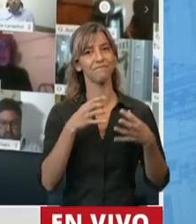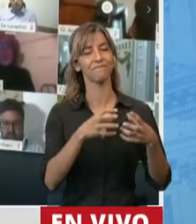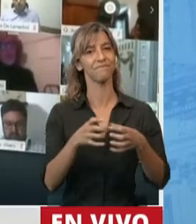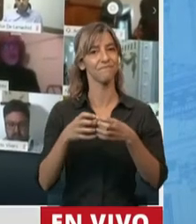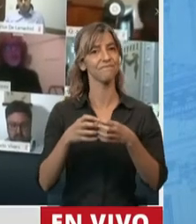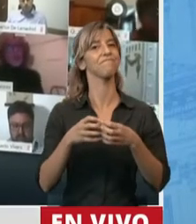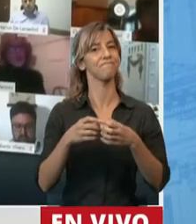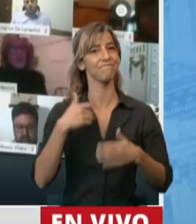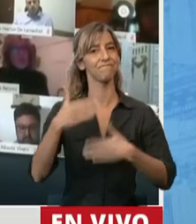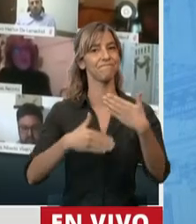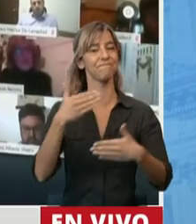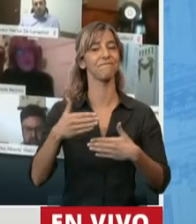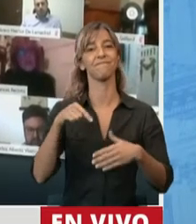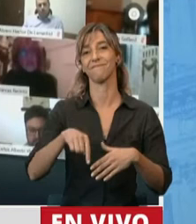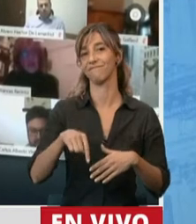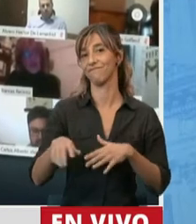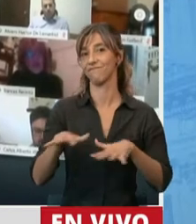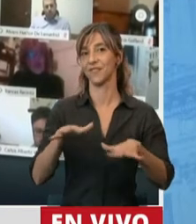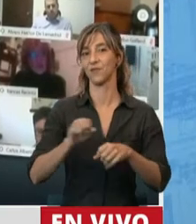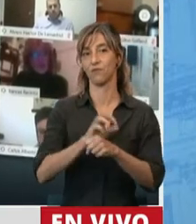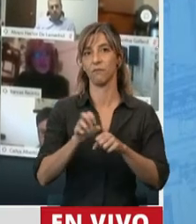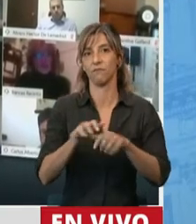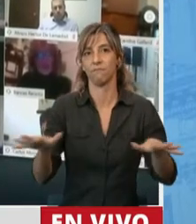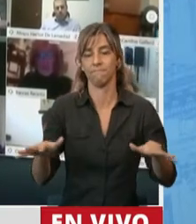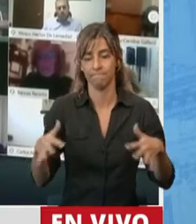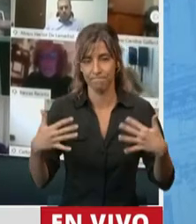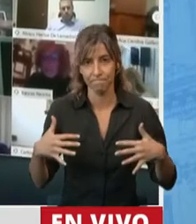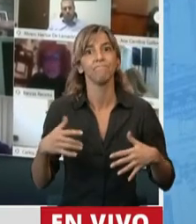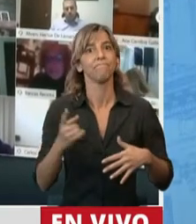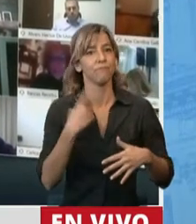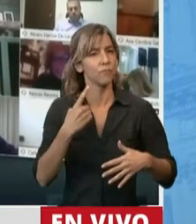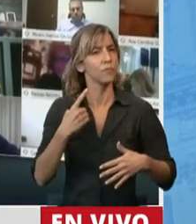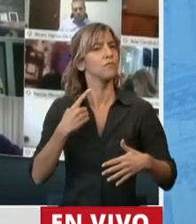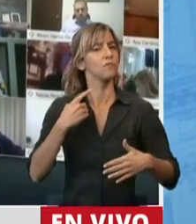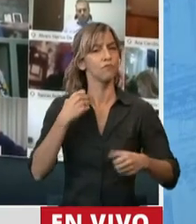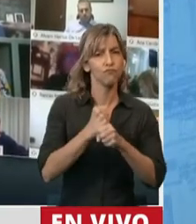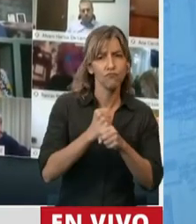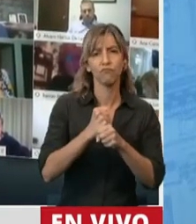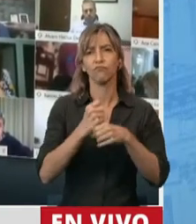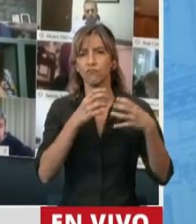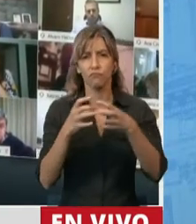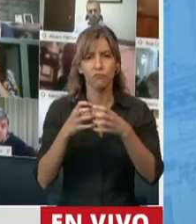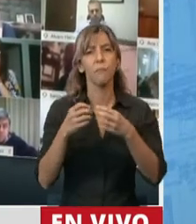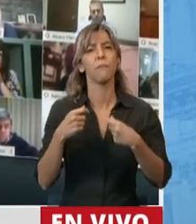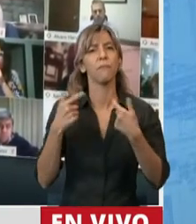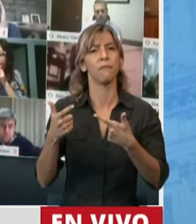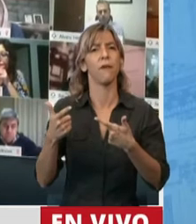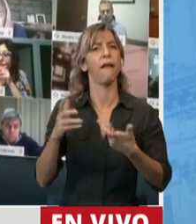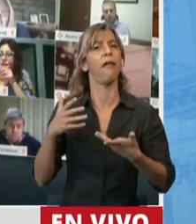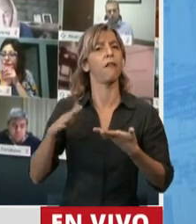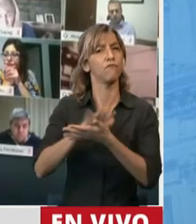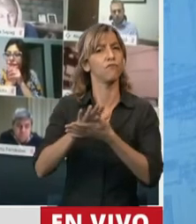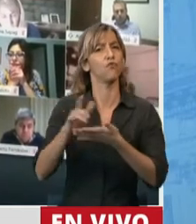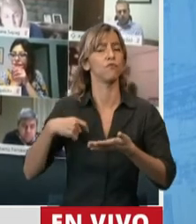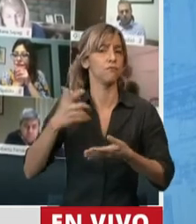consonancia con lo que está sucediendo en nuestro país y brindándoles respuestas a una sociedad que las necesita y